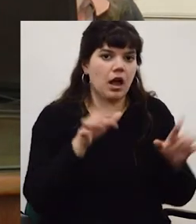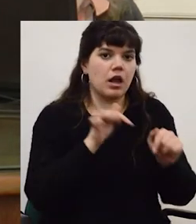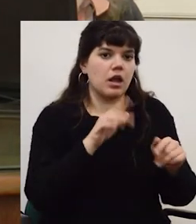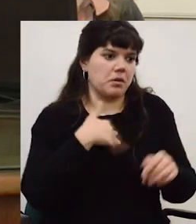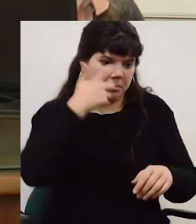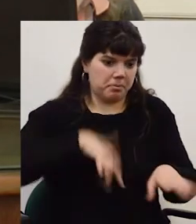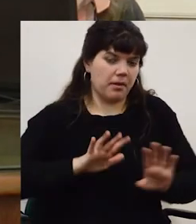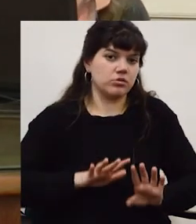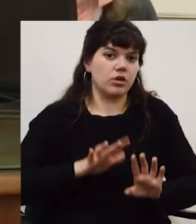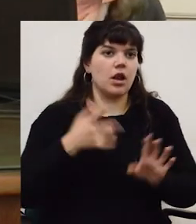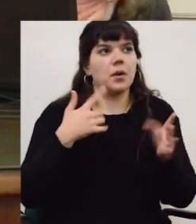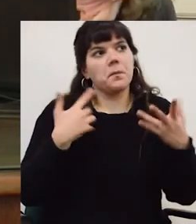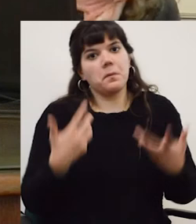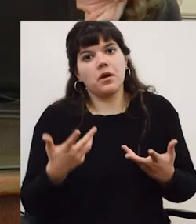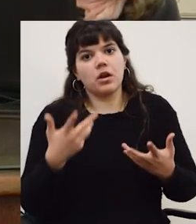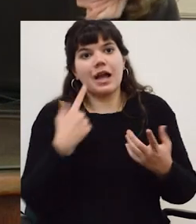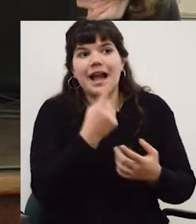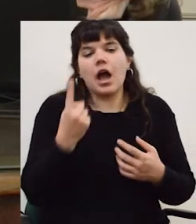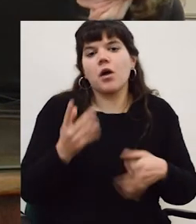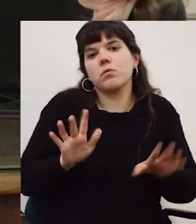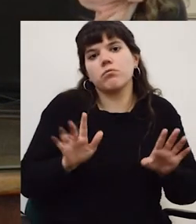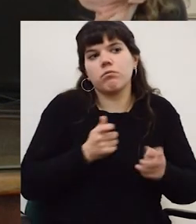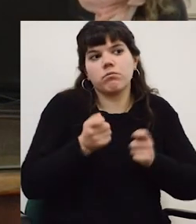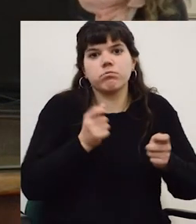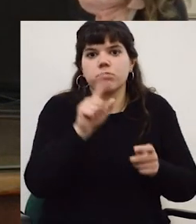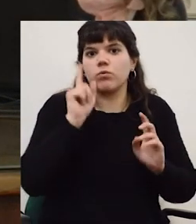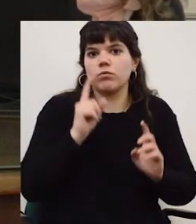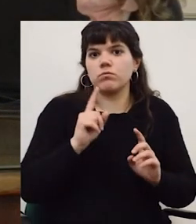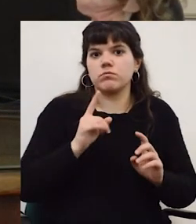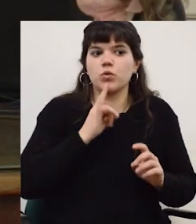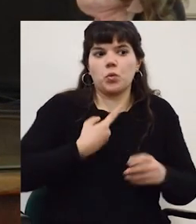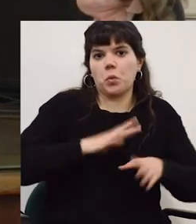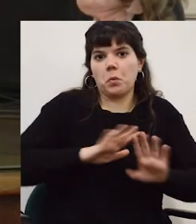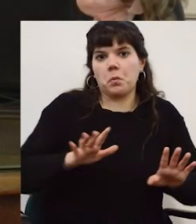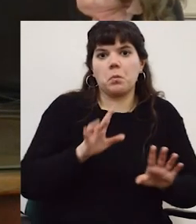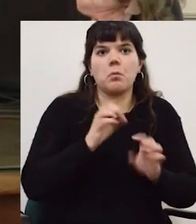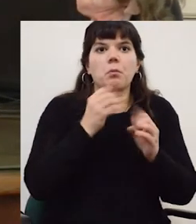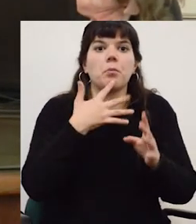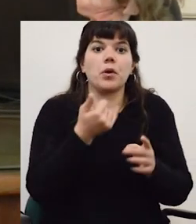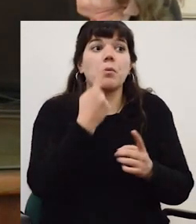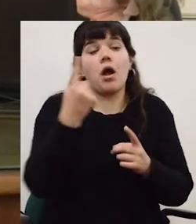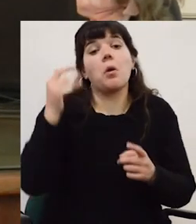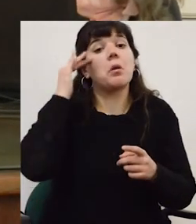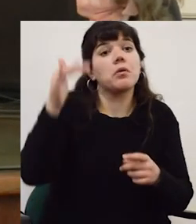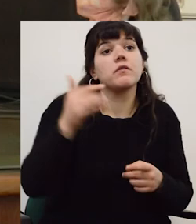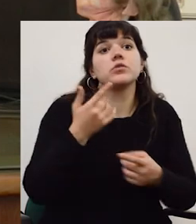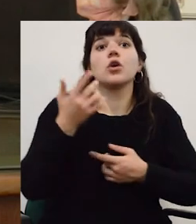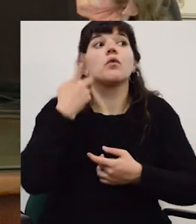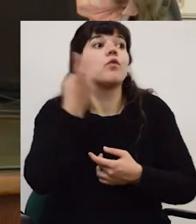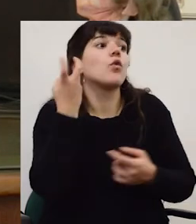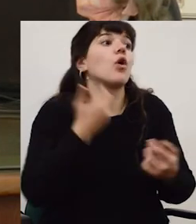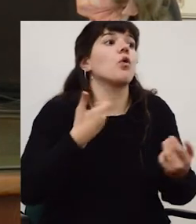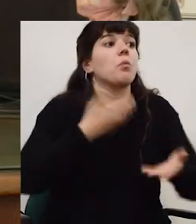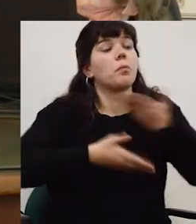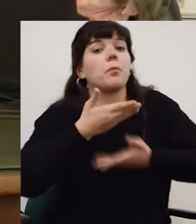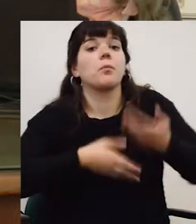política implícita que de alguna manera según nuestro personal es bueno que cada uno se maneje que cada uno se maneje en el sentido